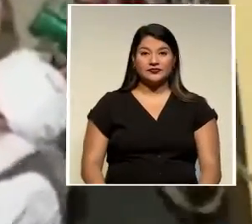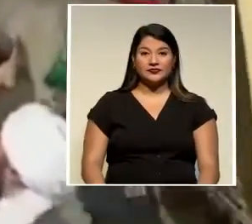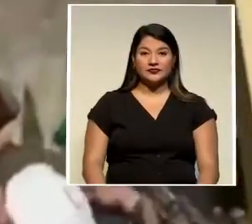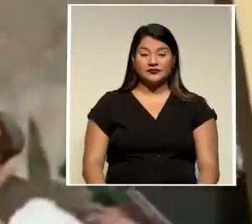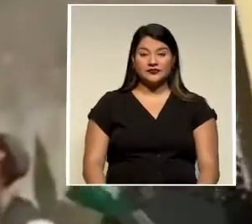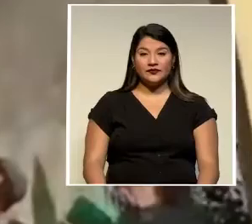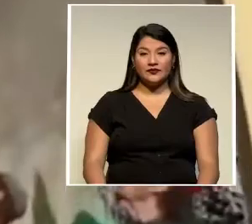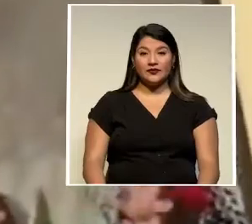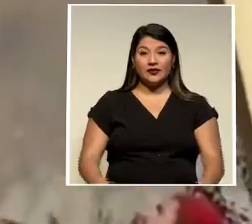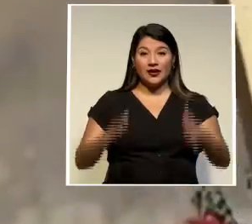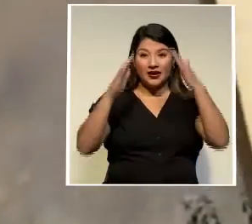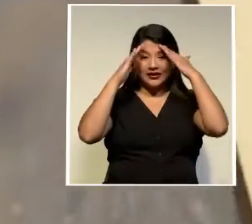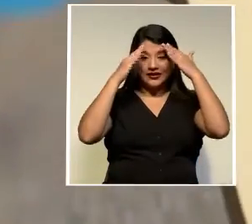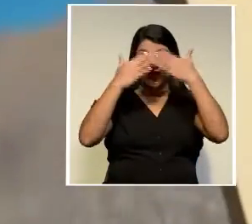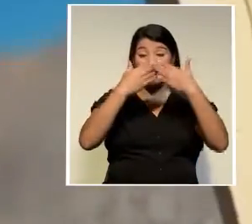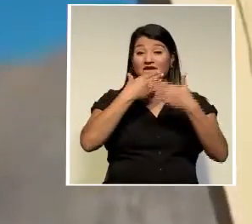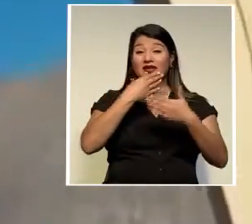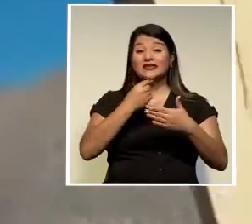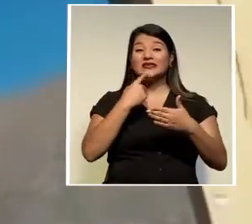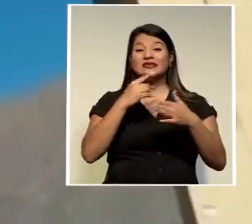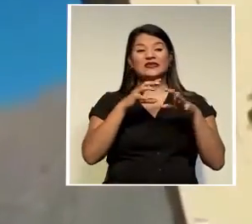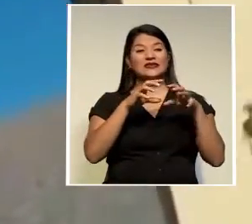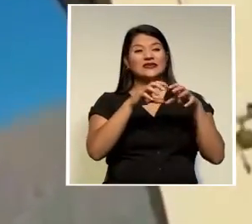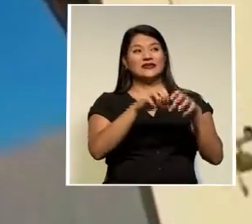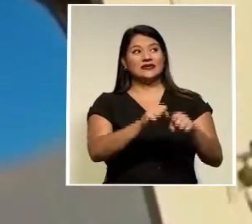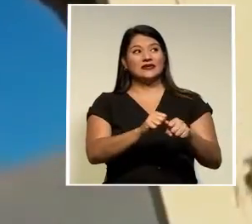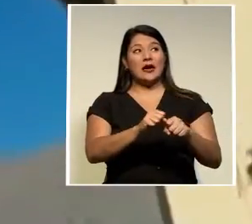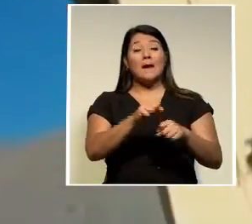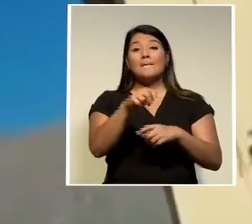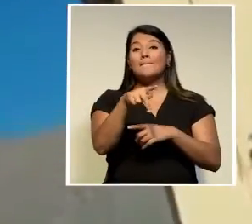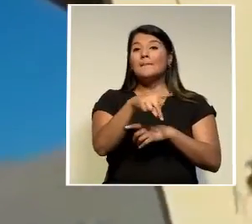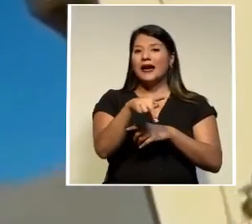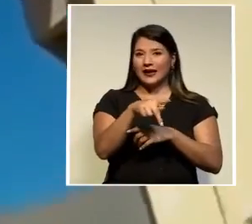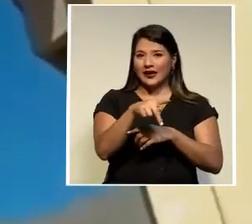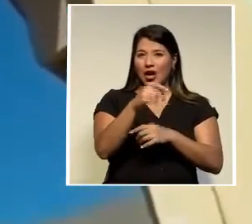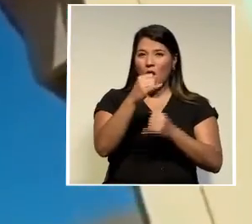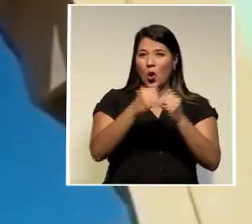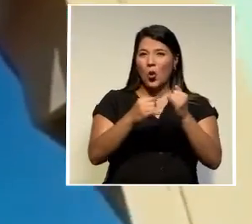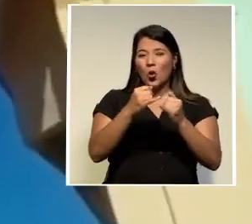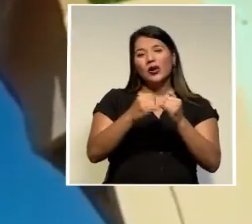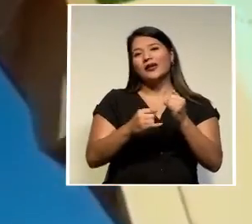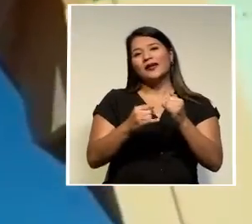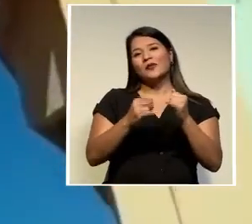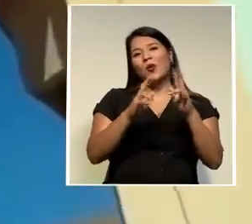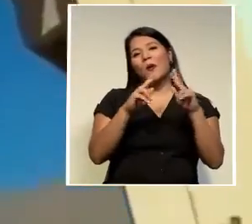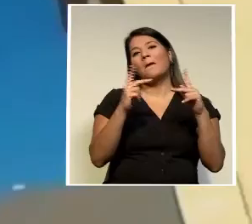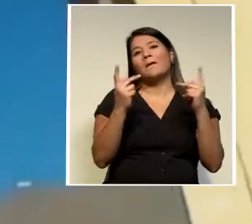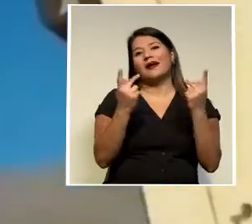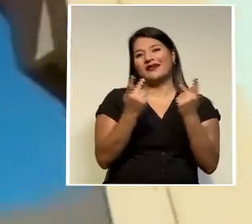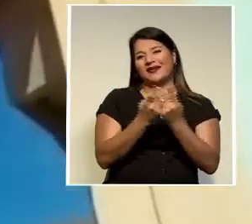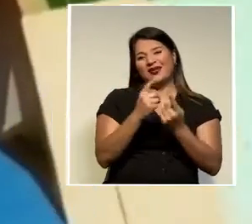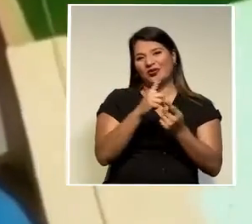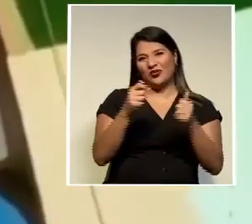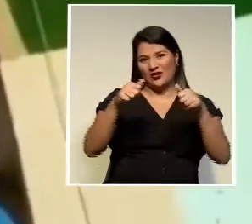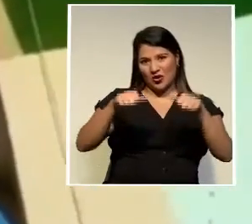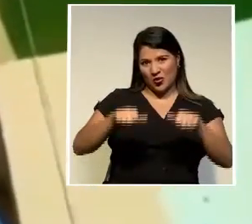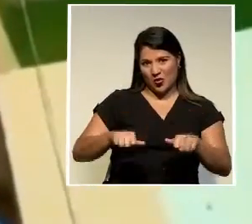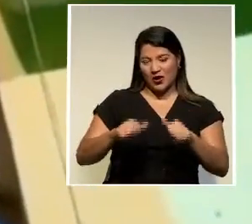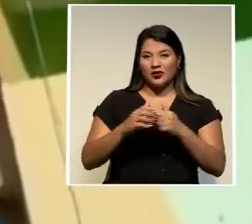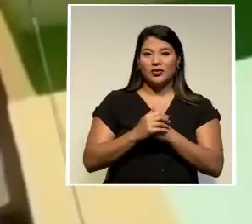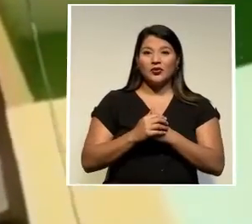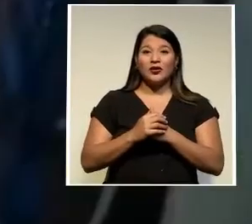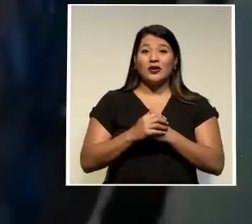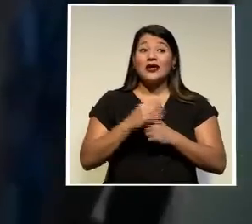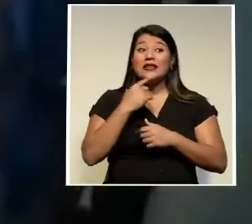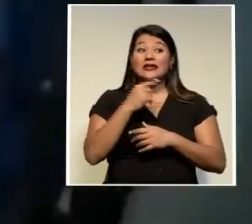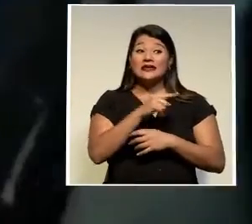Los talibanes proclaman la conquista de Panjshir, el último bastión opositor. Los combatientes contra los talibanes niegan